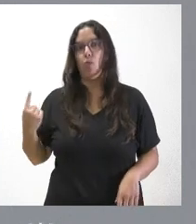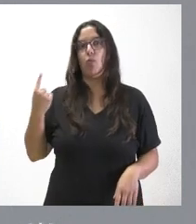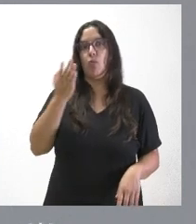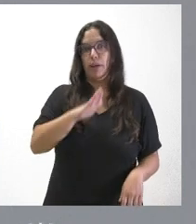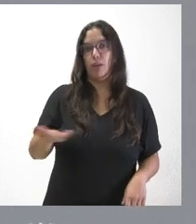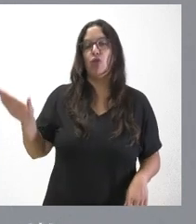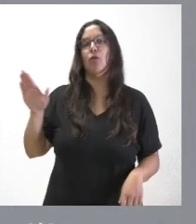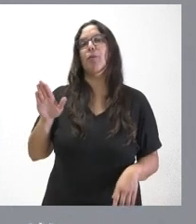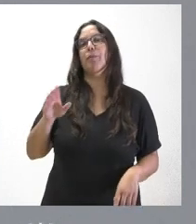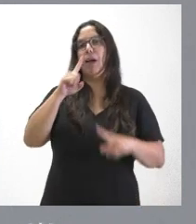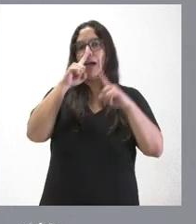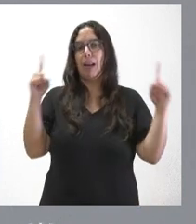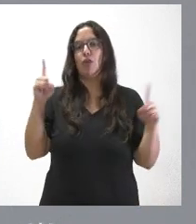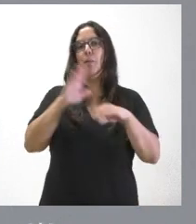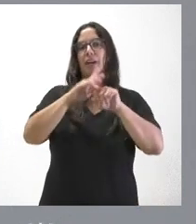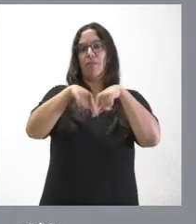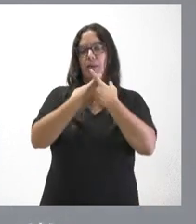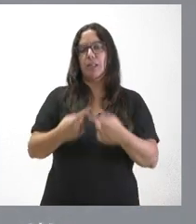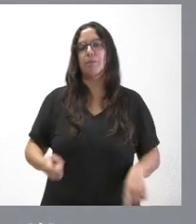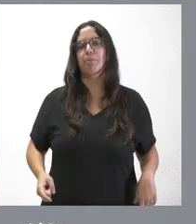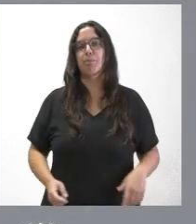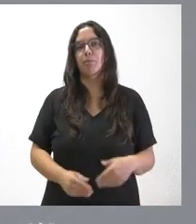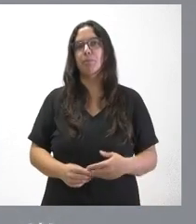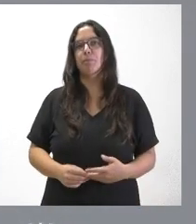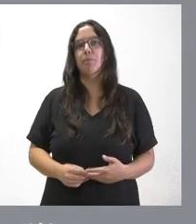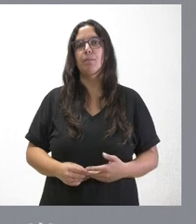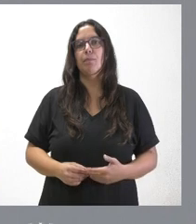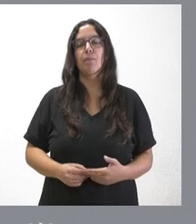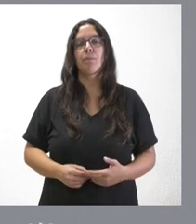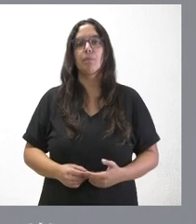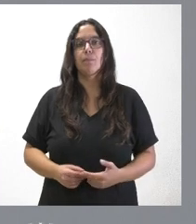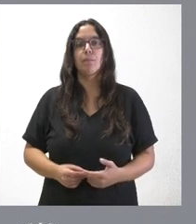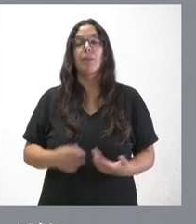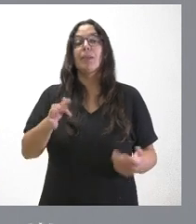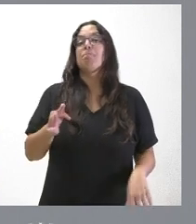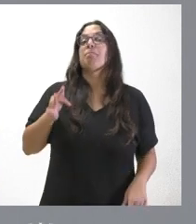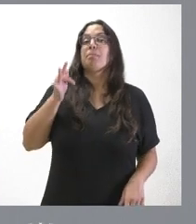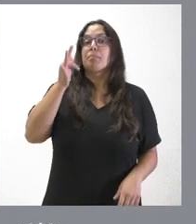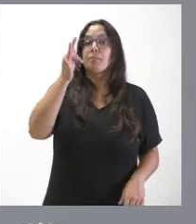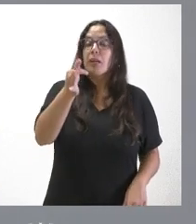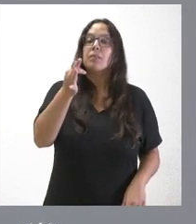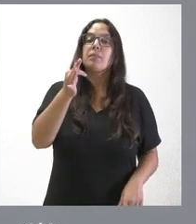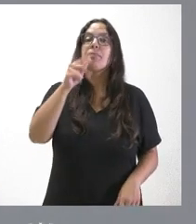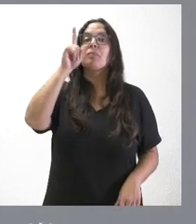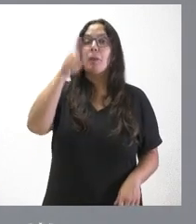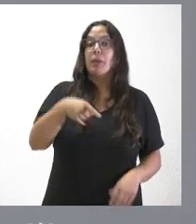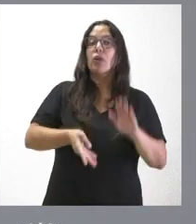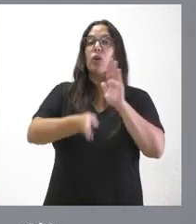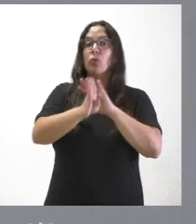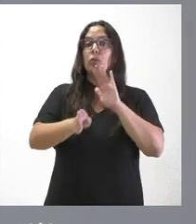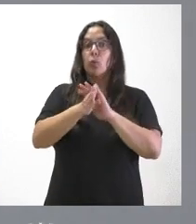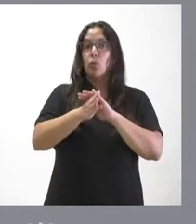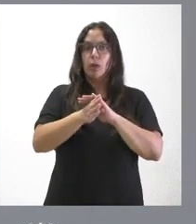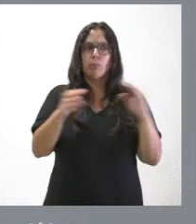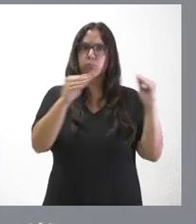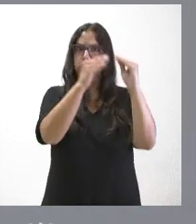y año de ahorro para las familias de Castilla y León. Y esto se suma a lo que también mantiene, y es compatible con lo